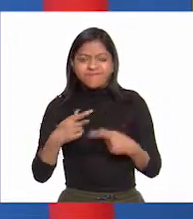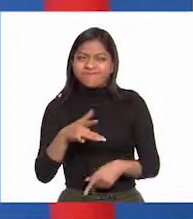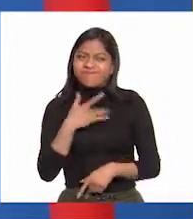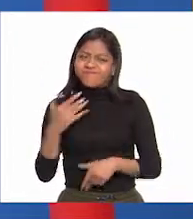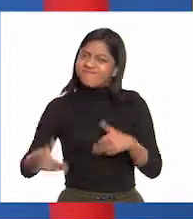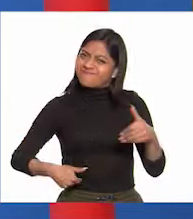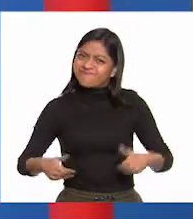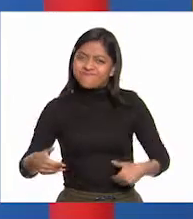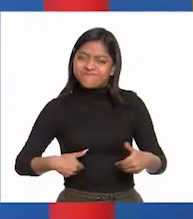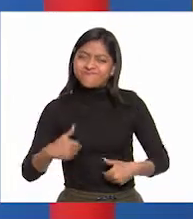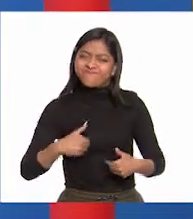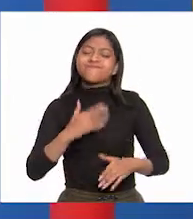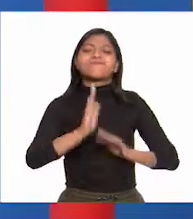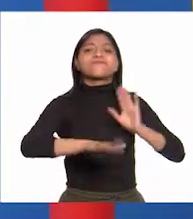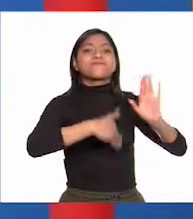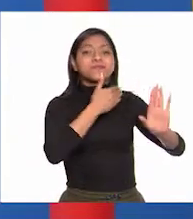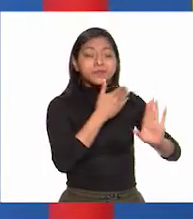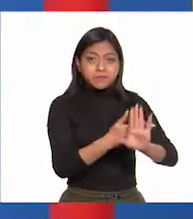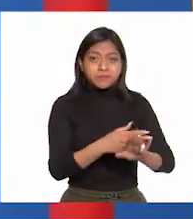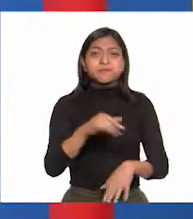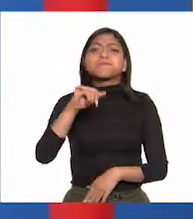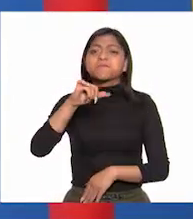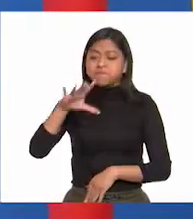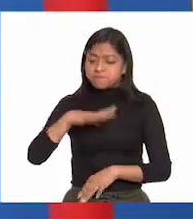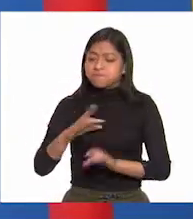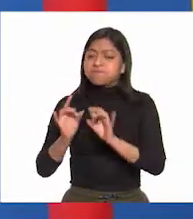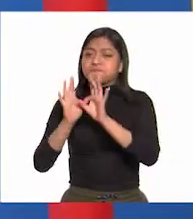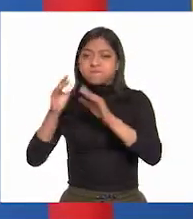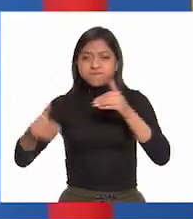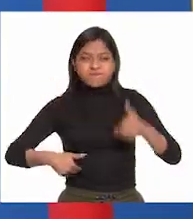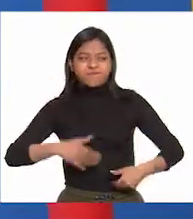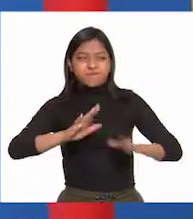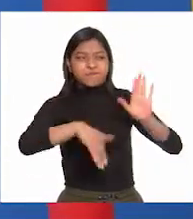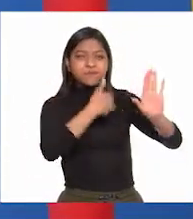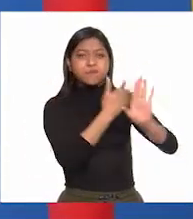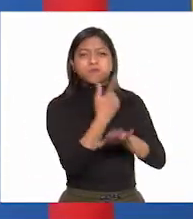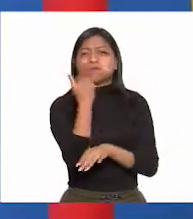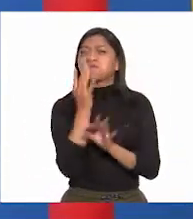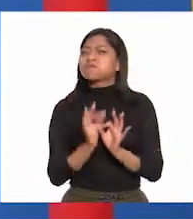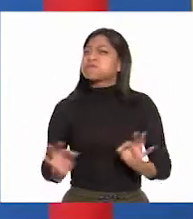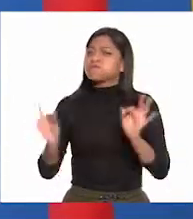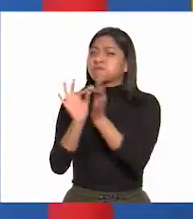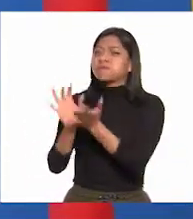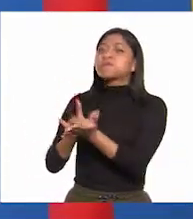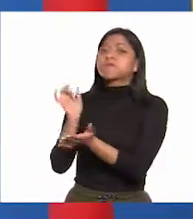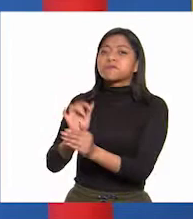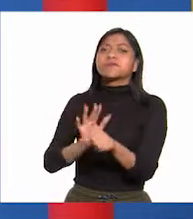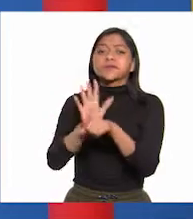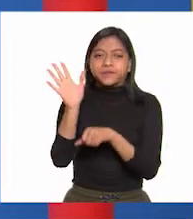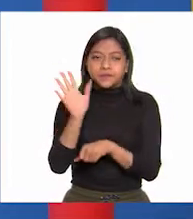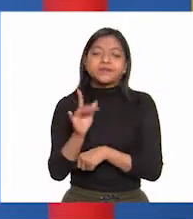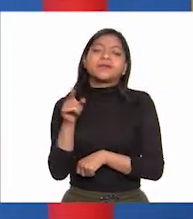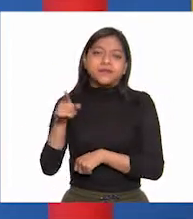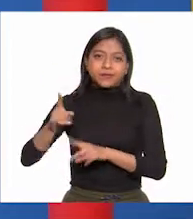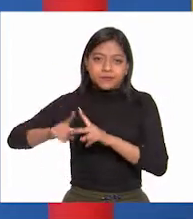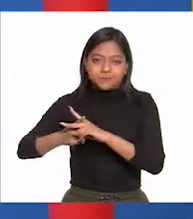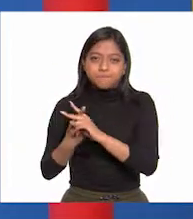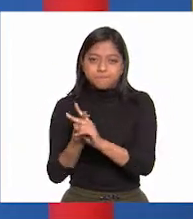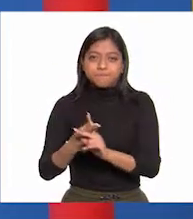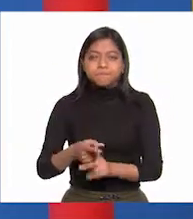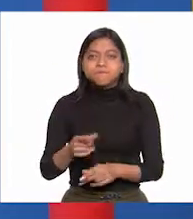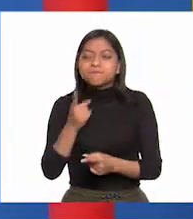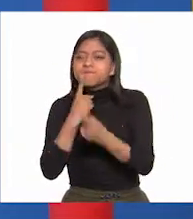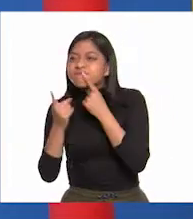Sin embargo, a pesar de que hubo varios, uno de los que marcaron cambios muy importantes fue el que inició con una